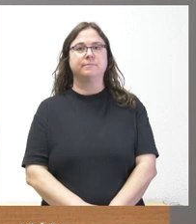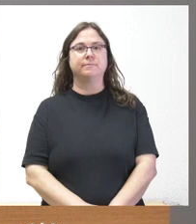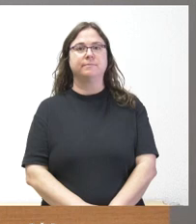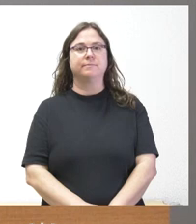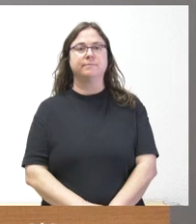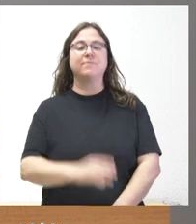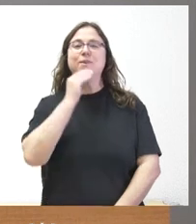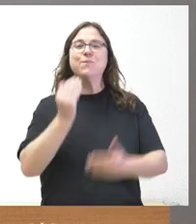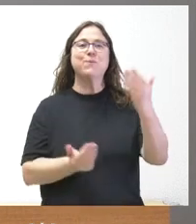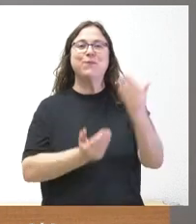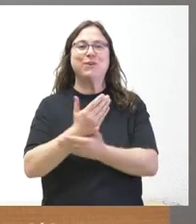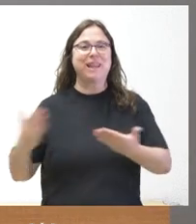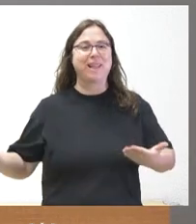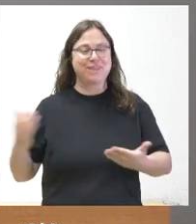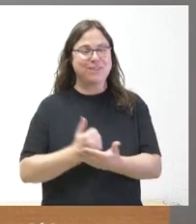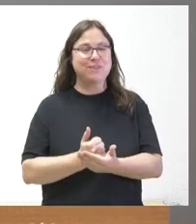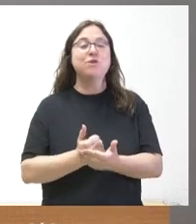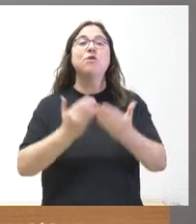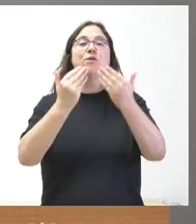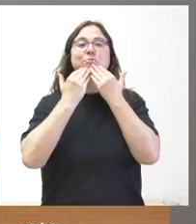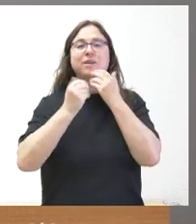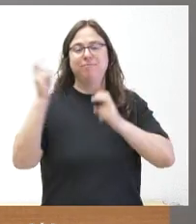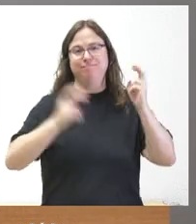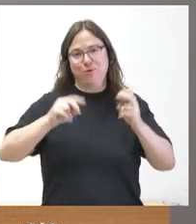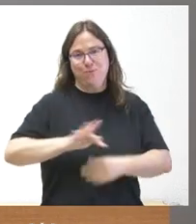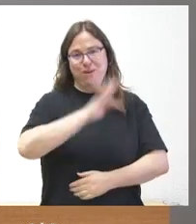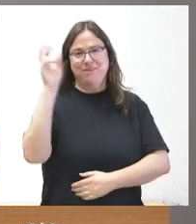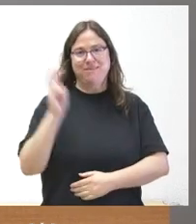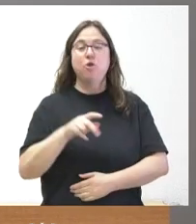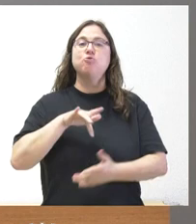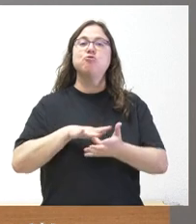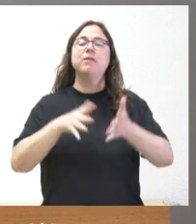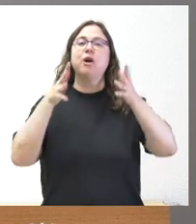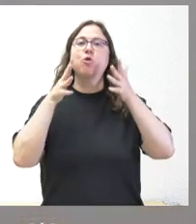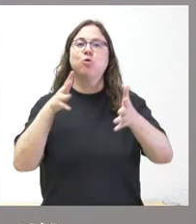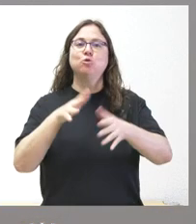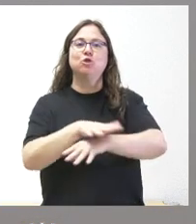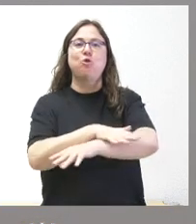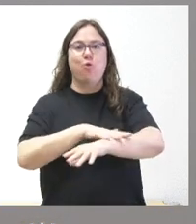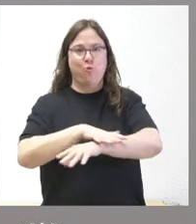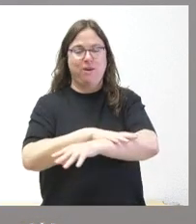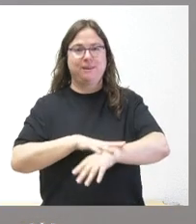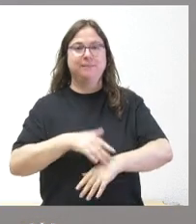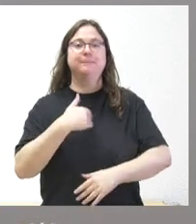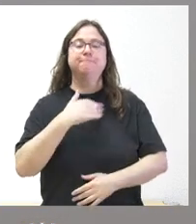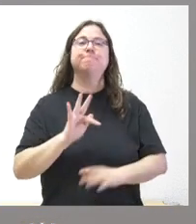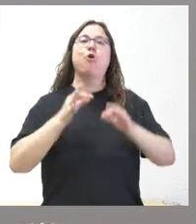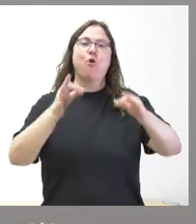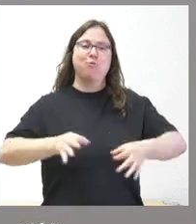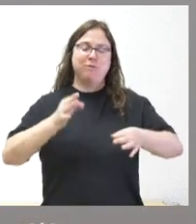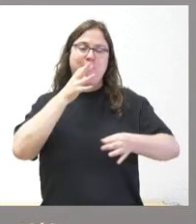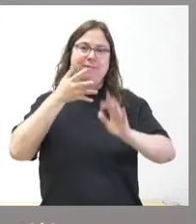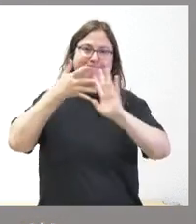Buenos días a todos ustedes y muchas gracias por su pedido aquí esta mañana. Hemos celebrado el Consejo de Gobierno y pasaré, como siempre, a dar